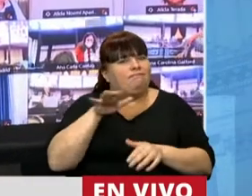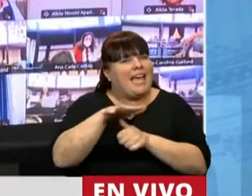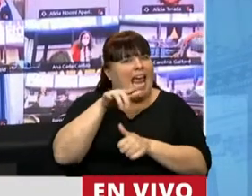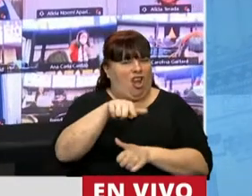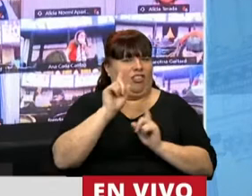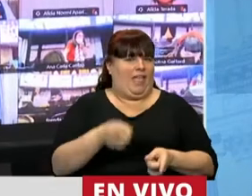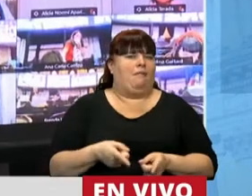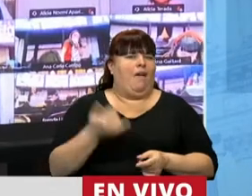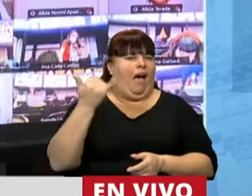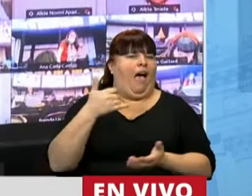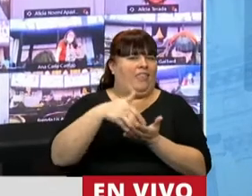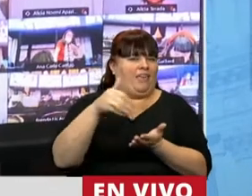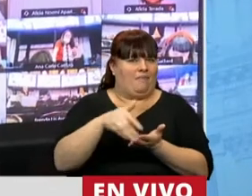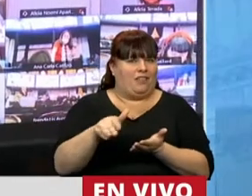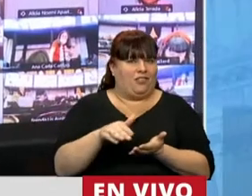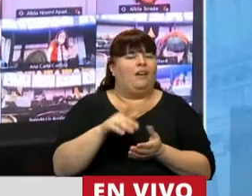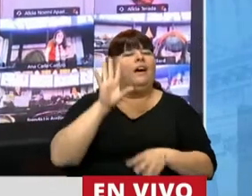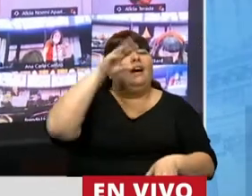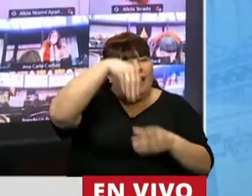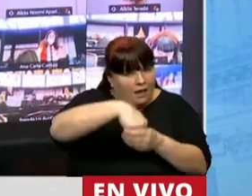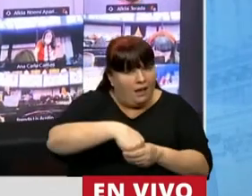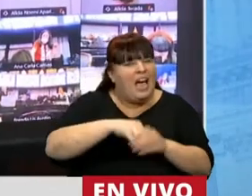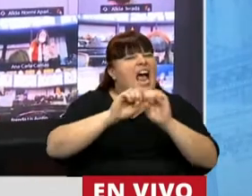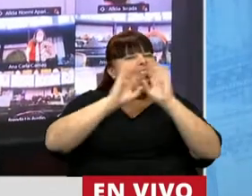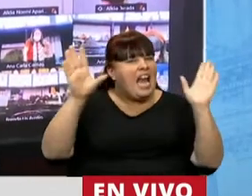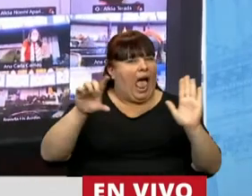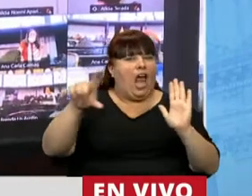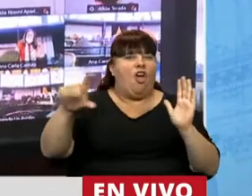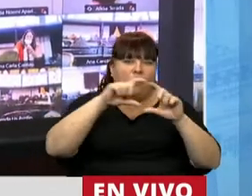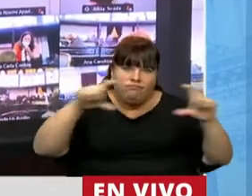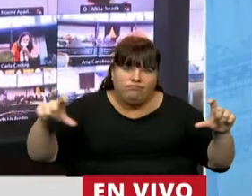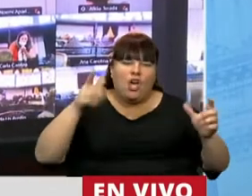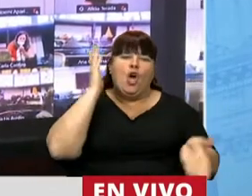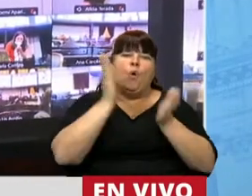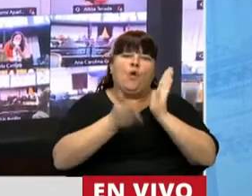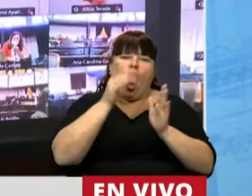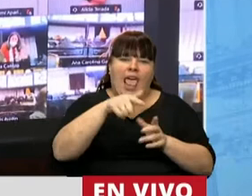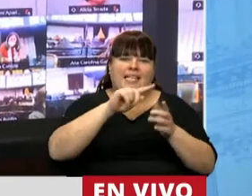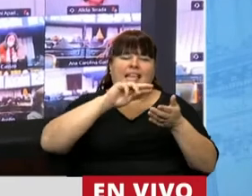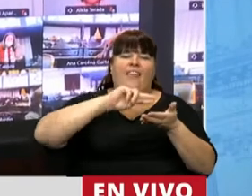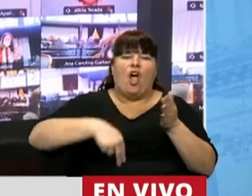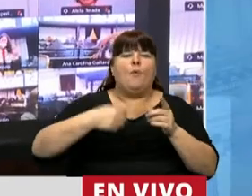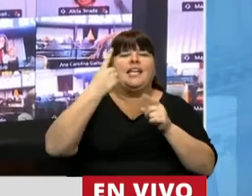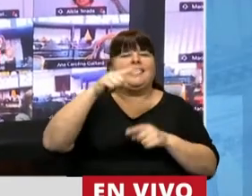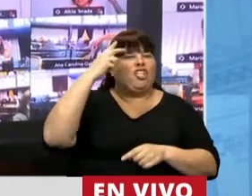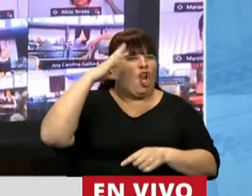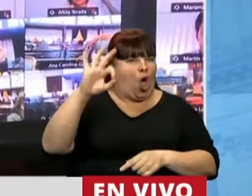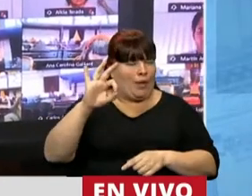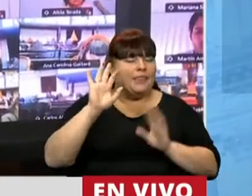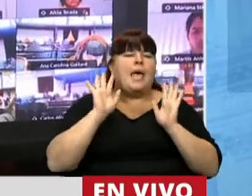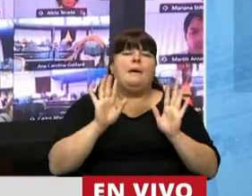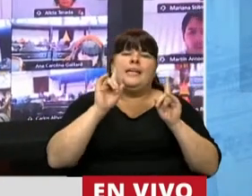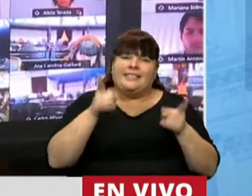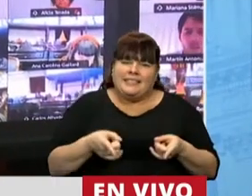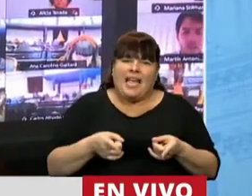expresamente lo contempla en la descripción de la violencia este convenio 190, pero